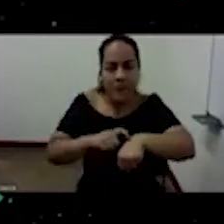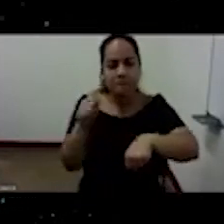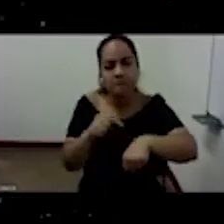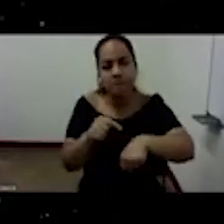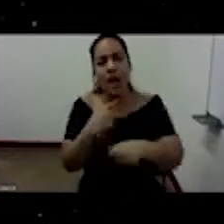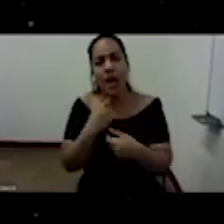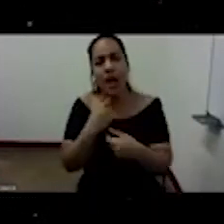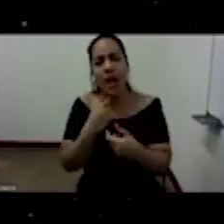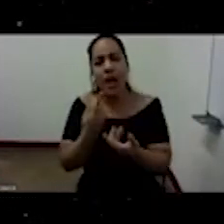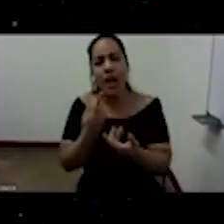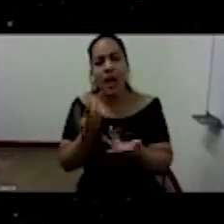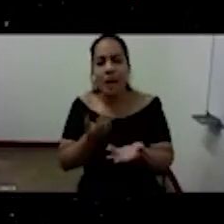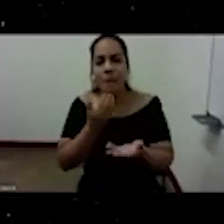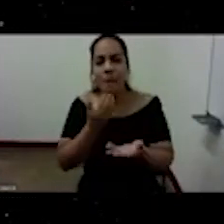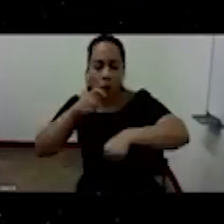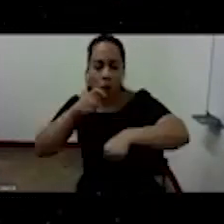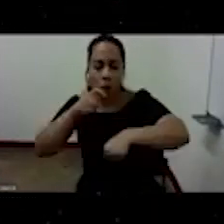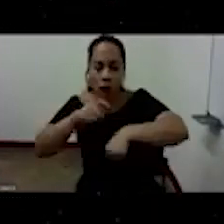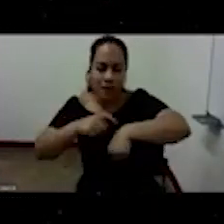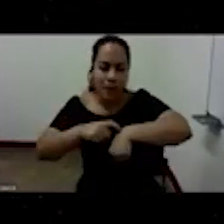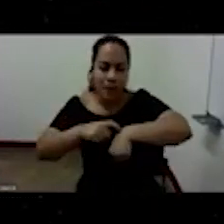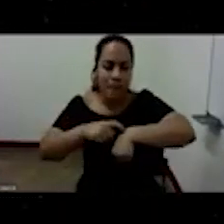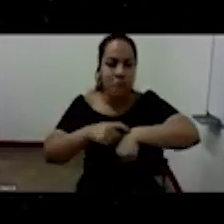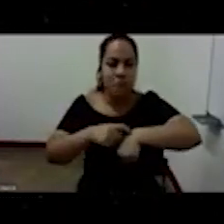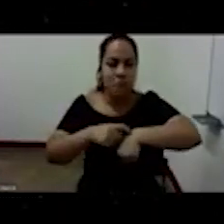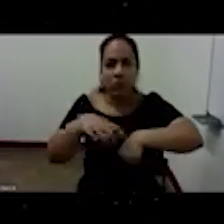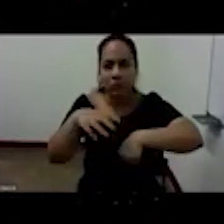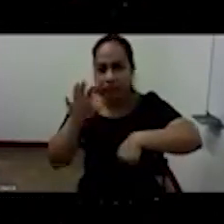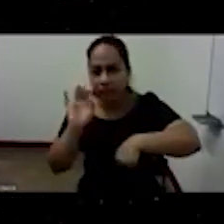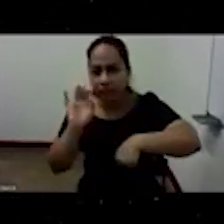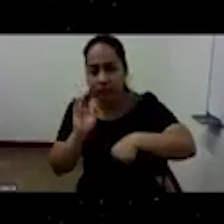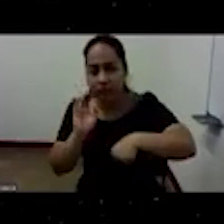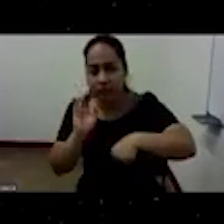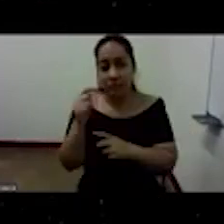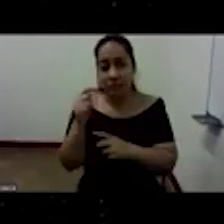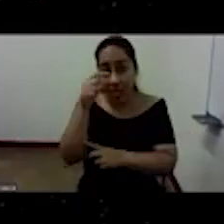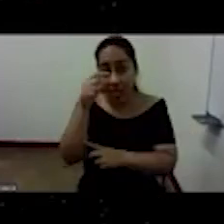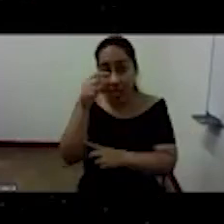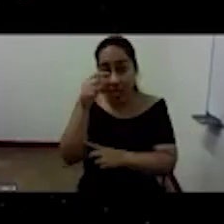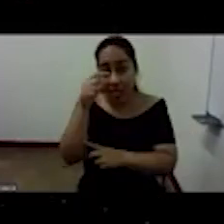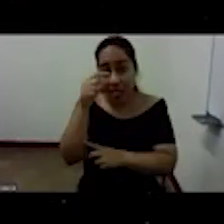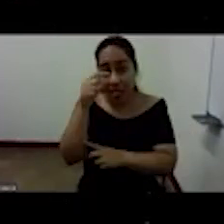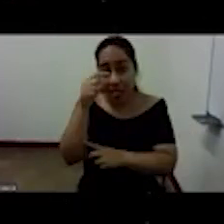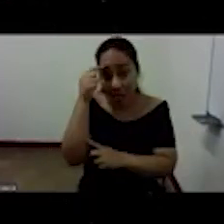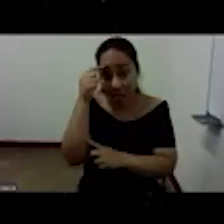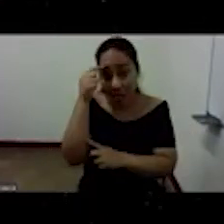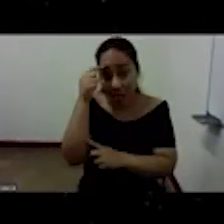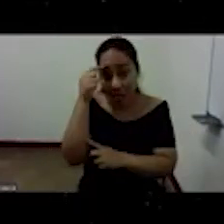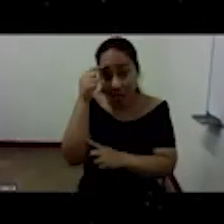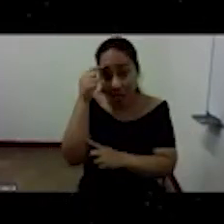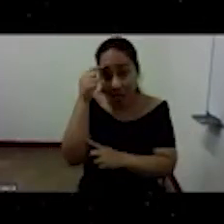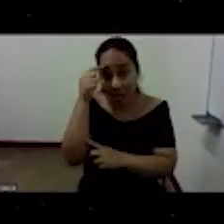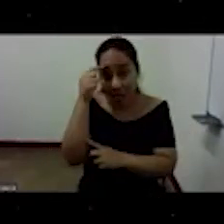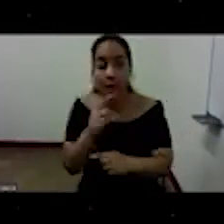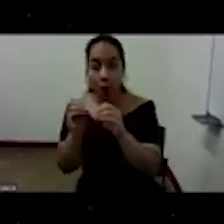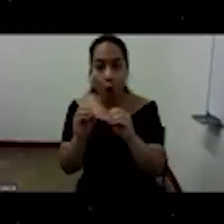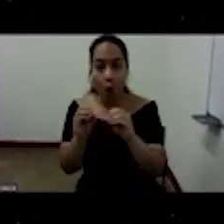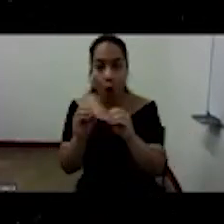tiempo del nuevo milenio, las palabras, la intuición,